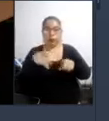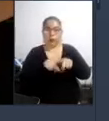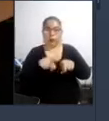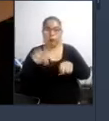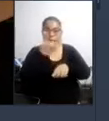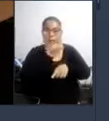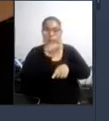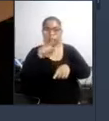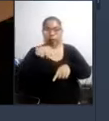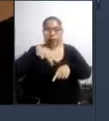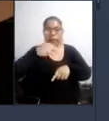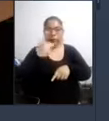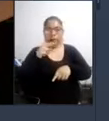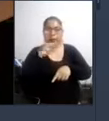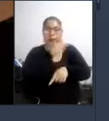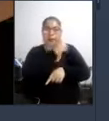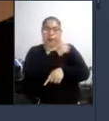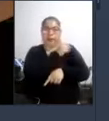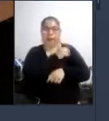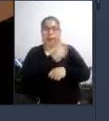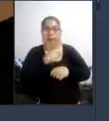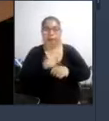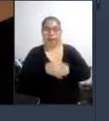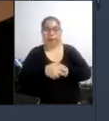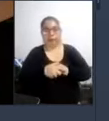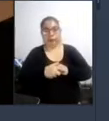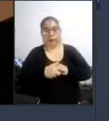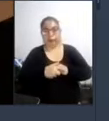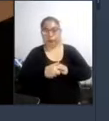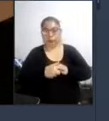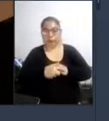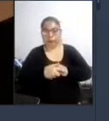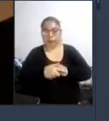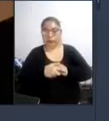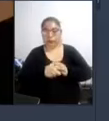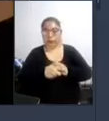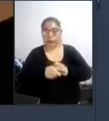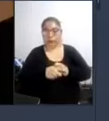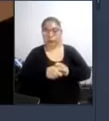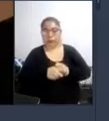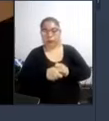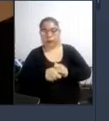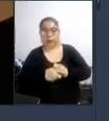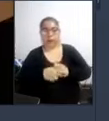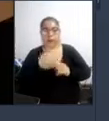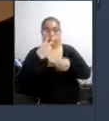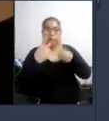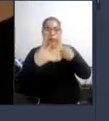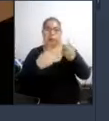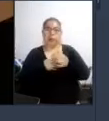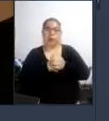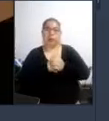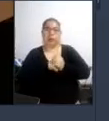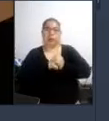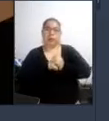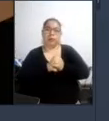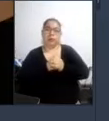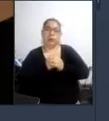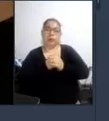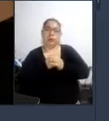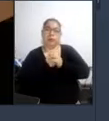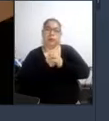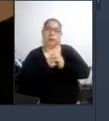la Marina que creo que son que es una institución que nos podría ayudar muchísimo este